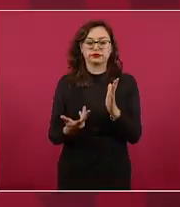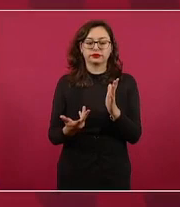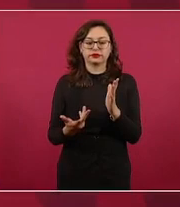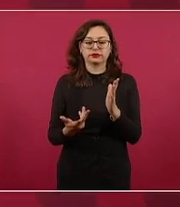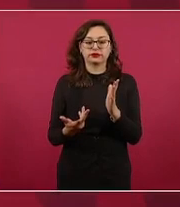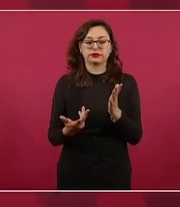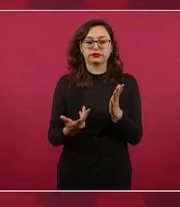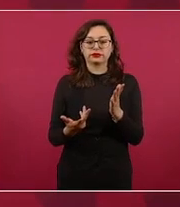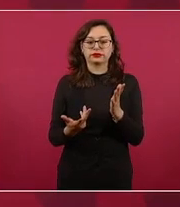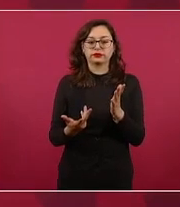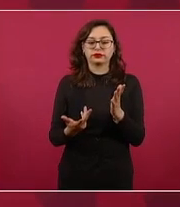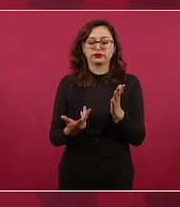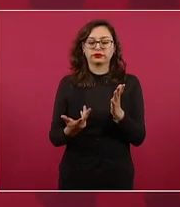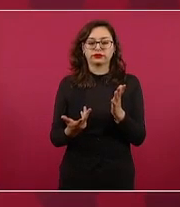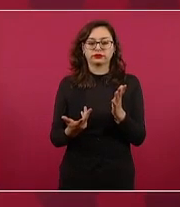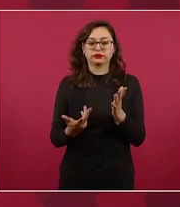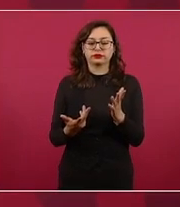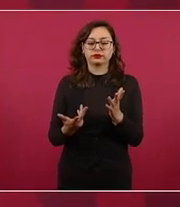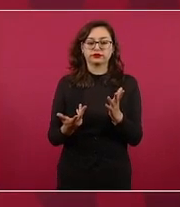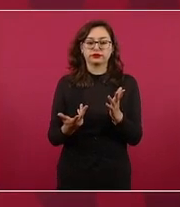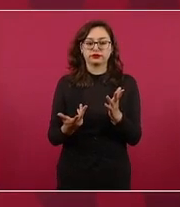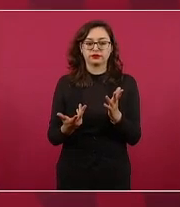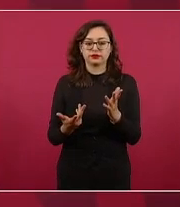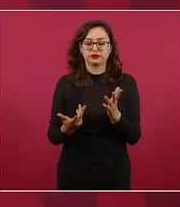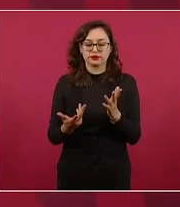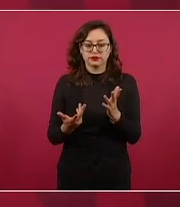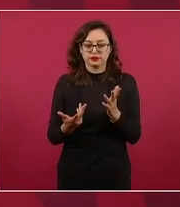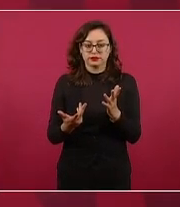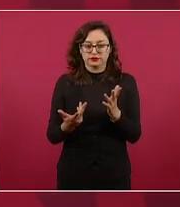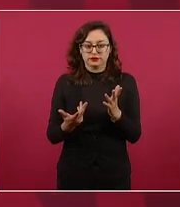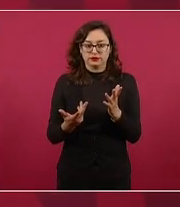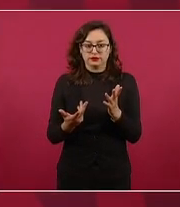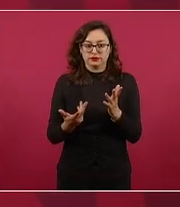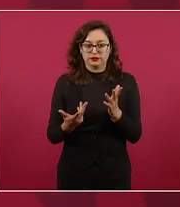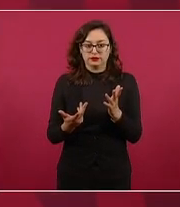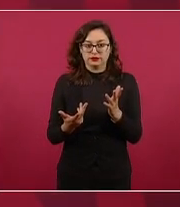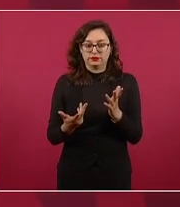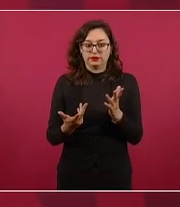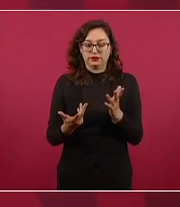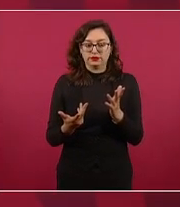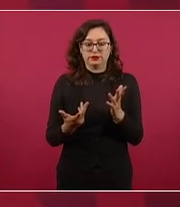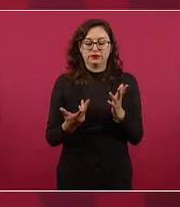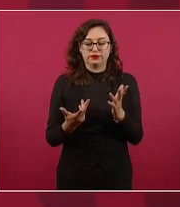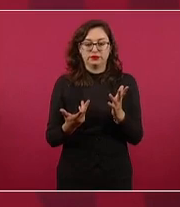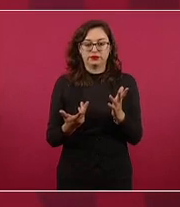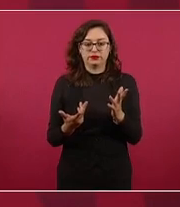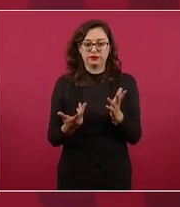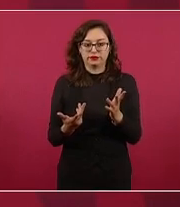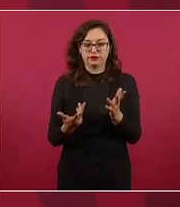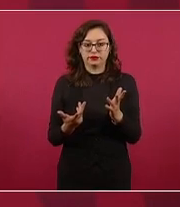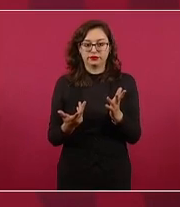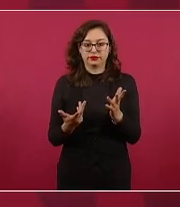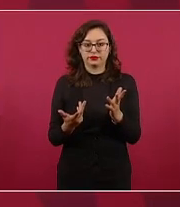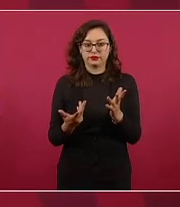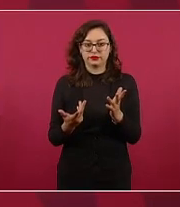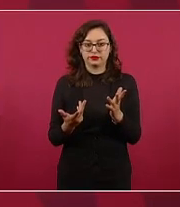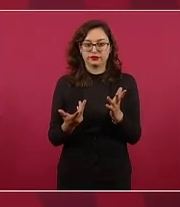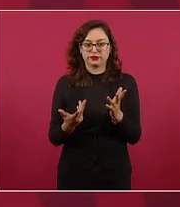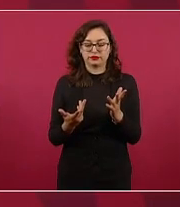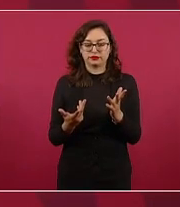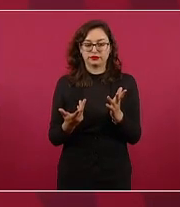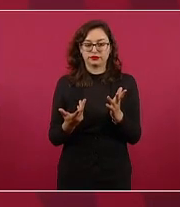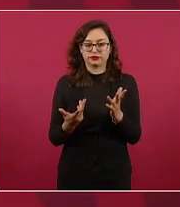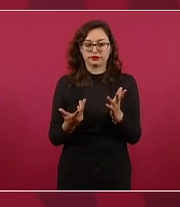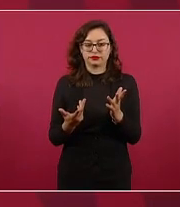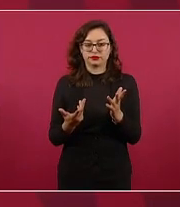el exhorto en contra nuestra desde